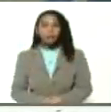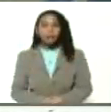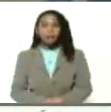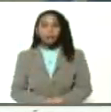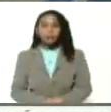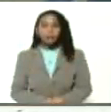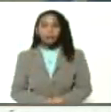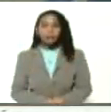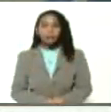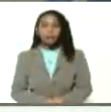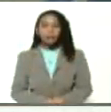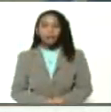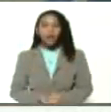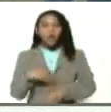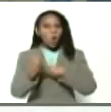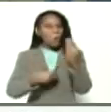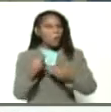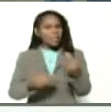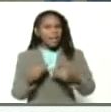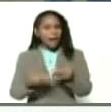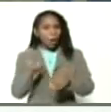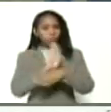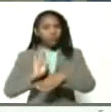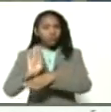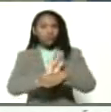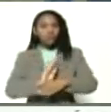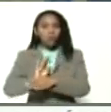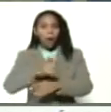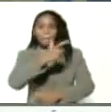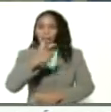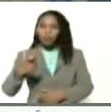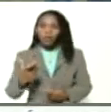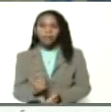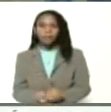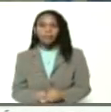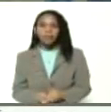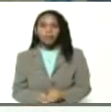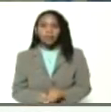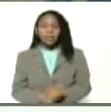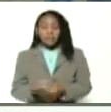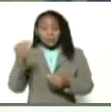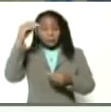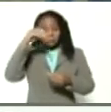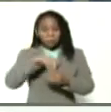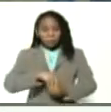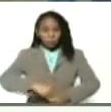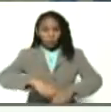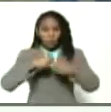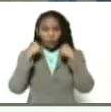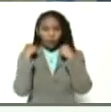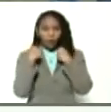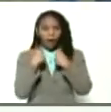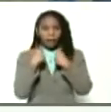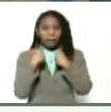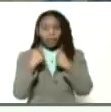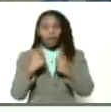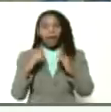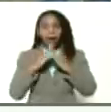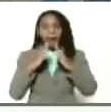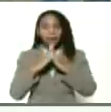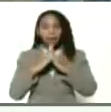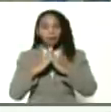iglesias. ¿Cómo se va a hacer para cuidar a la gente? Cuarentena radical. En el caso de las